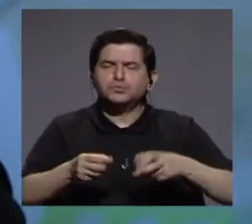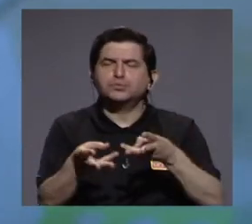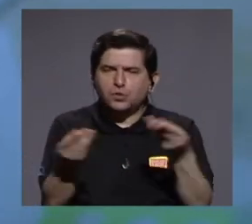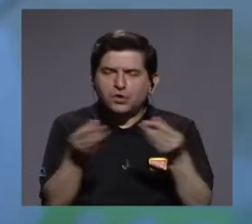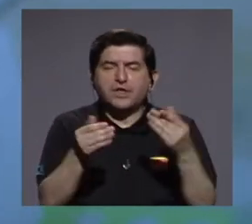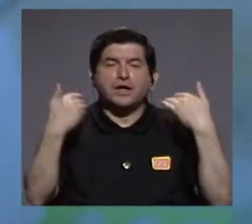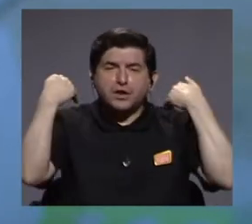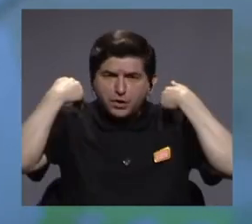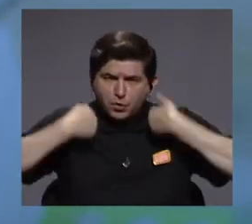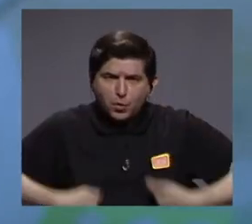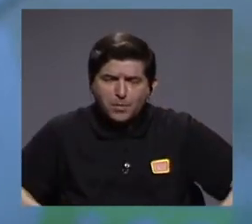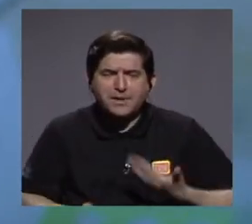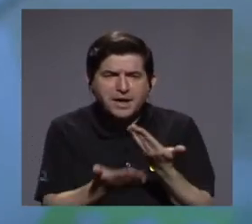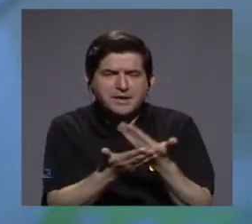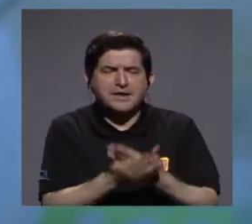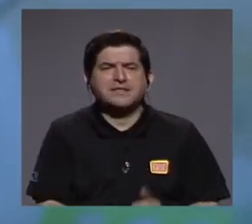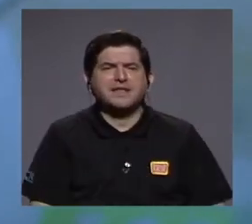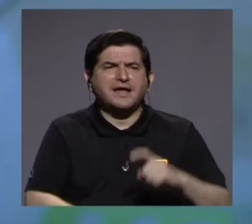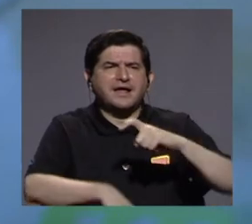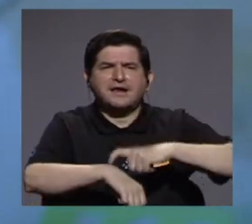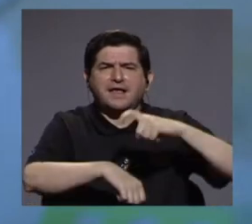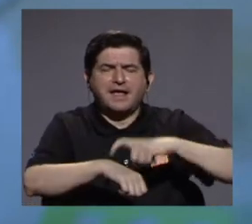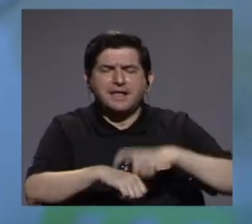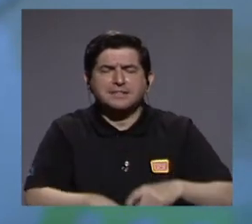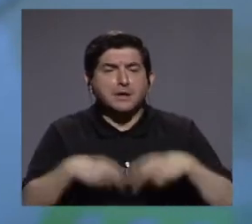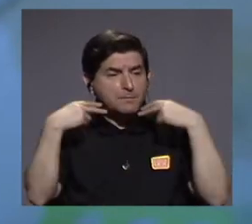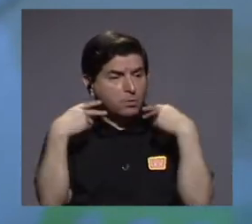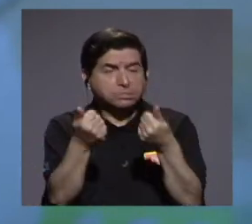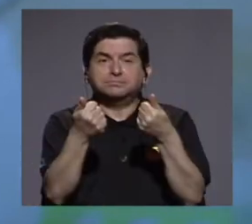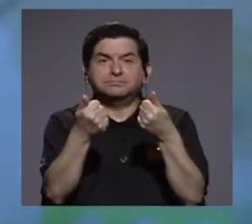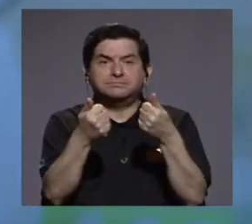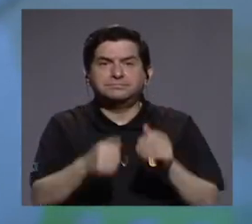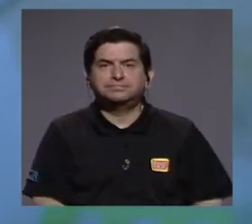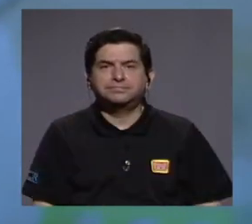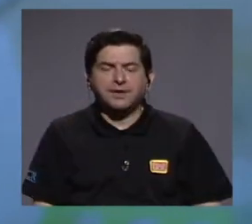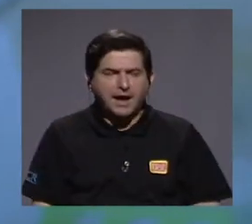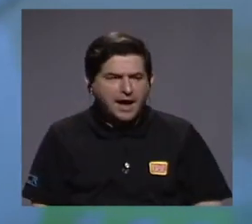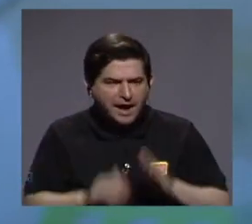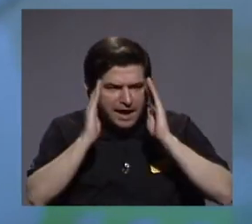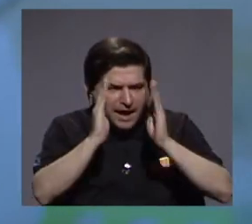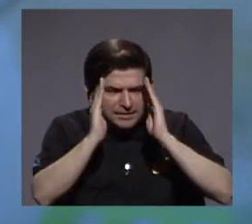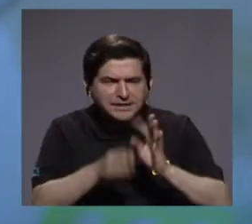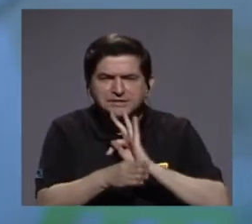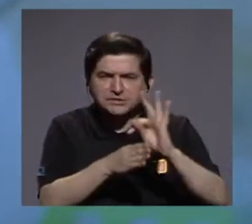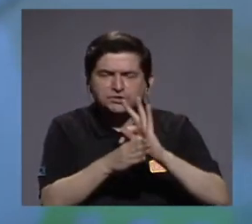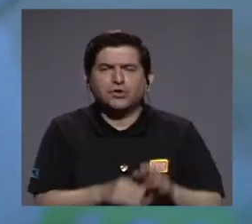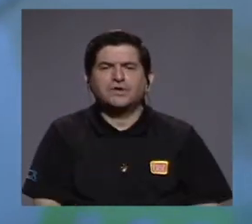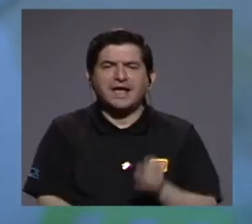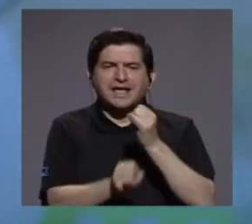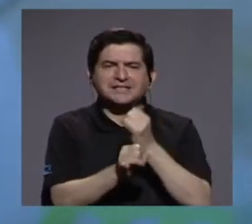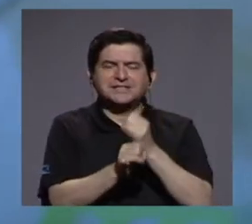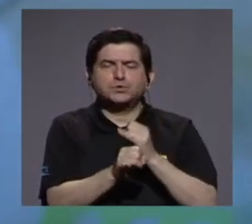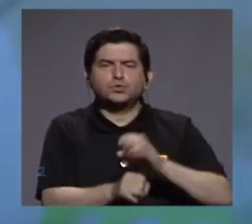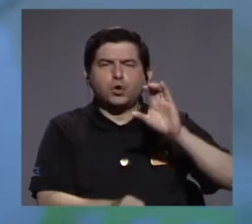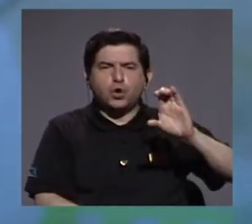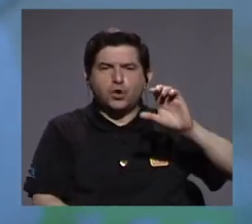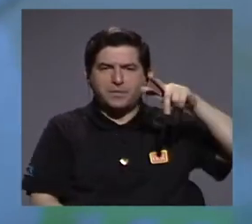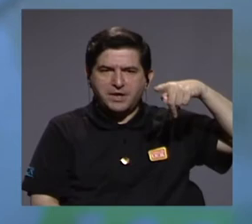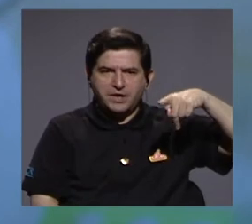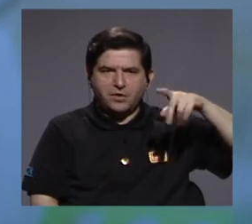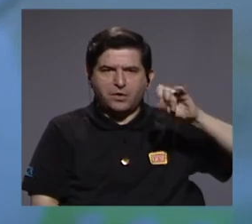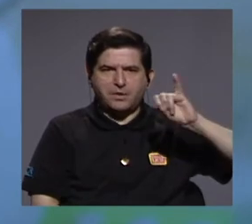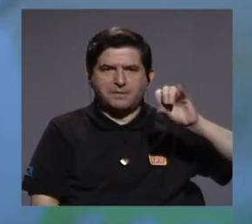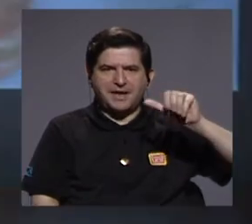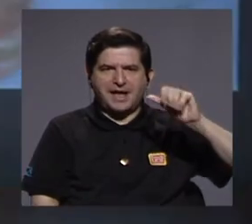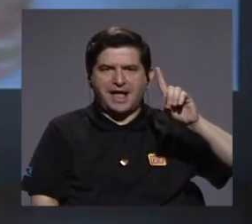La humanidad ha demostrado que en un tiempo récord ha empezado a buscar tratamientos. Vemos aquí el Instituto Clodomiro Picado en la Universidad de Costa